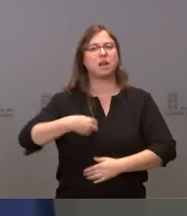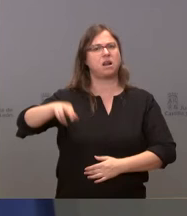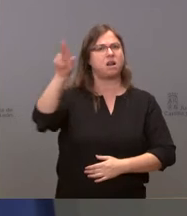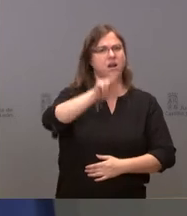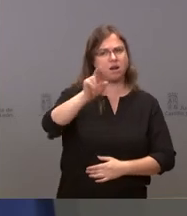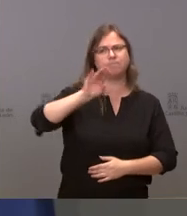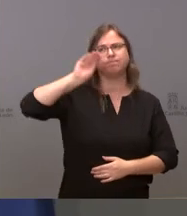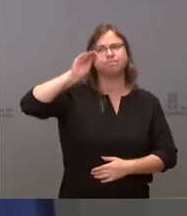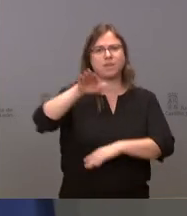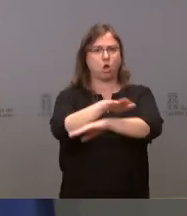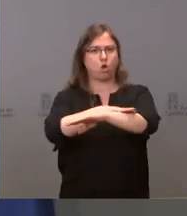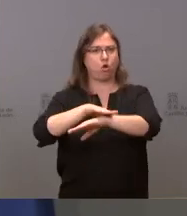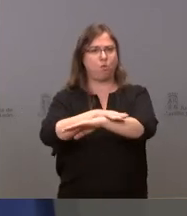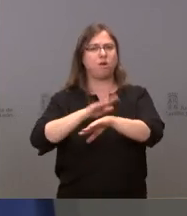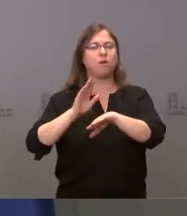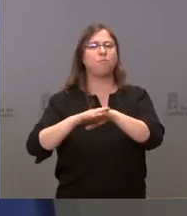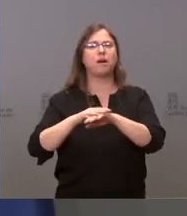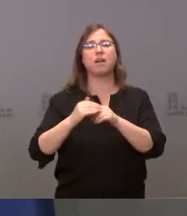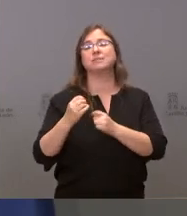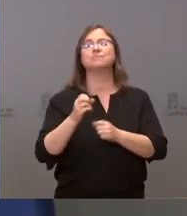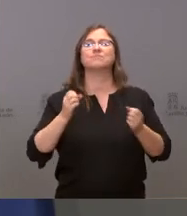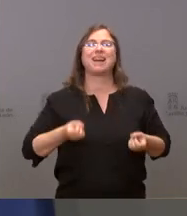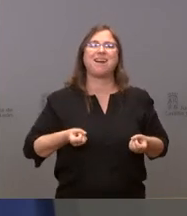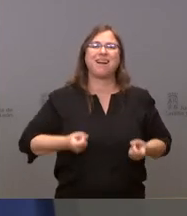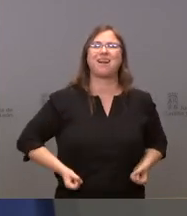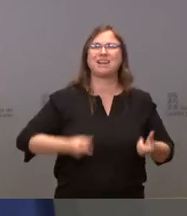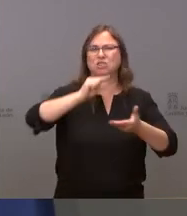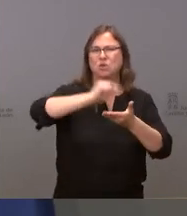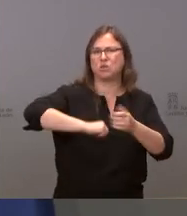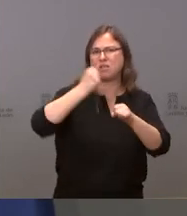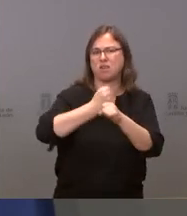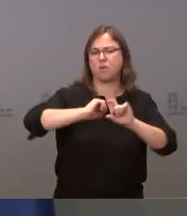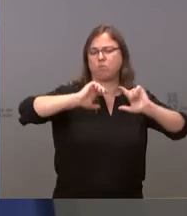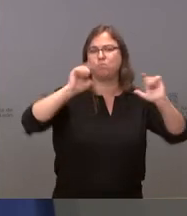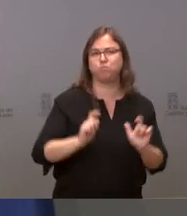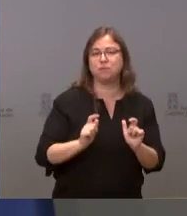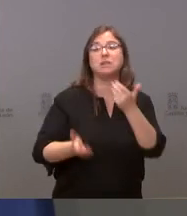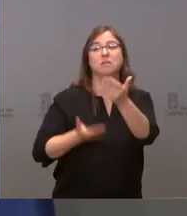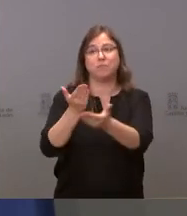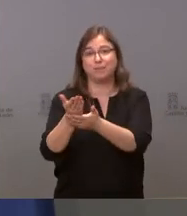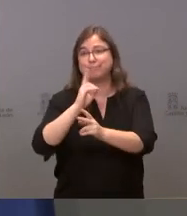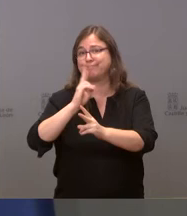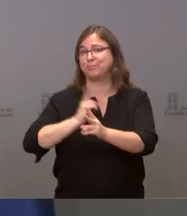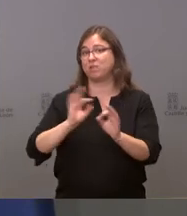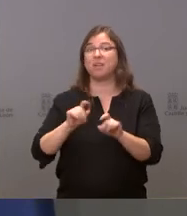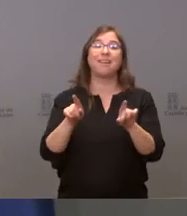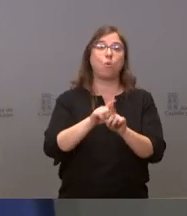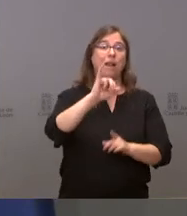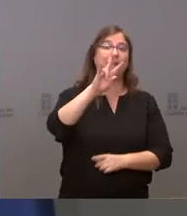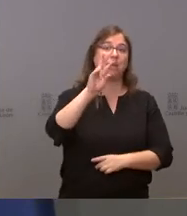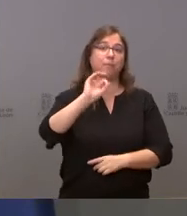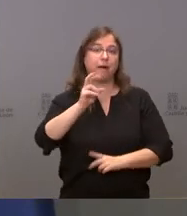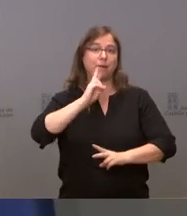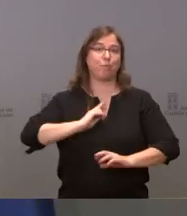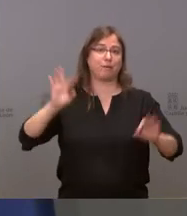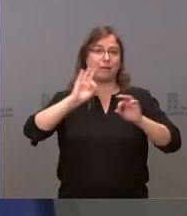para eliminar, disminuir los costes laborales. Es verdad que no tenemos respuesta, como no tenemos respuesta del IVA, como no tenemos respuesta de